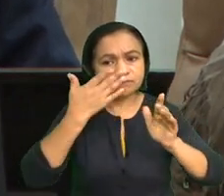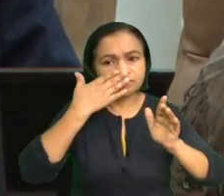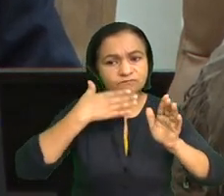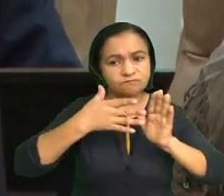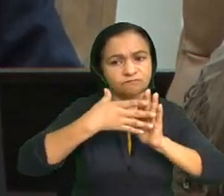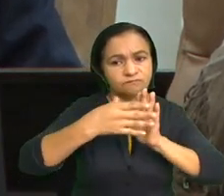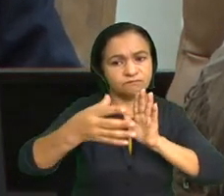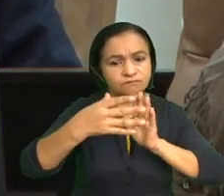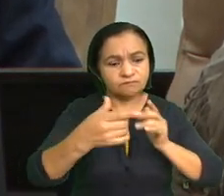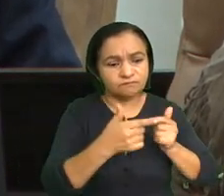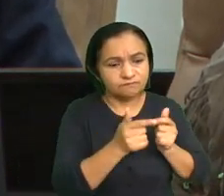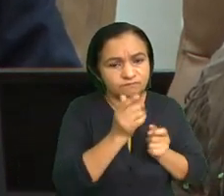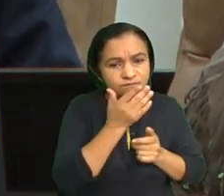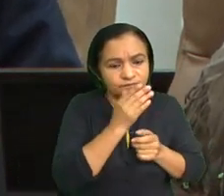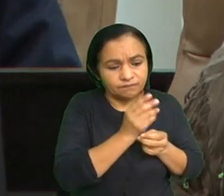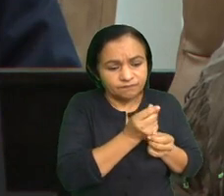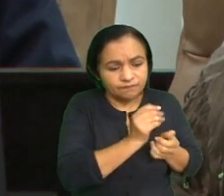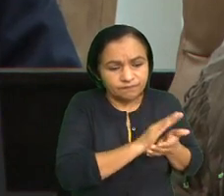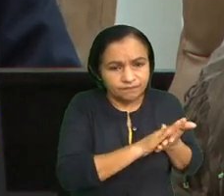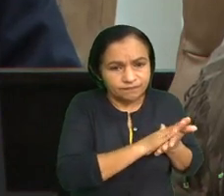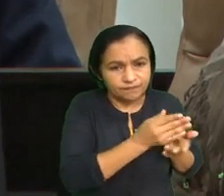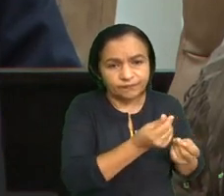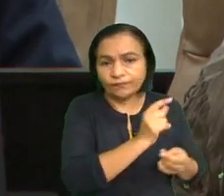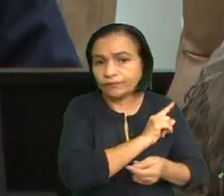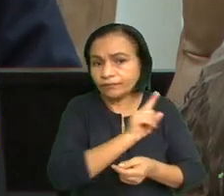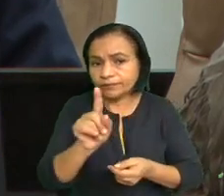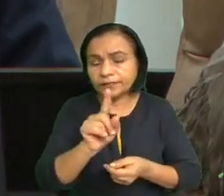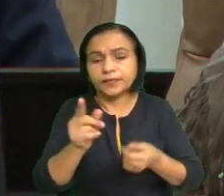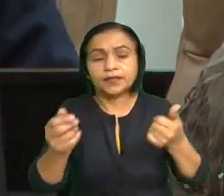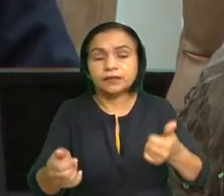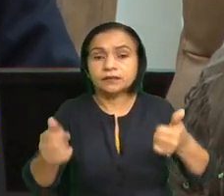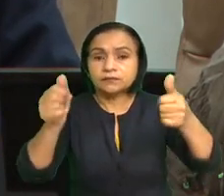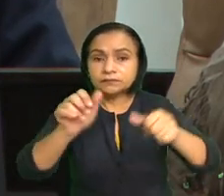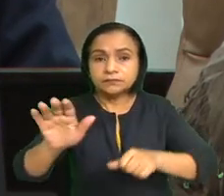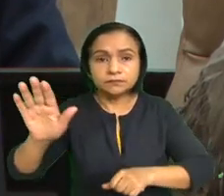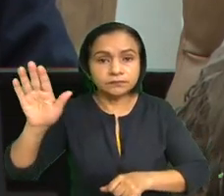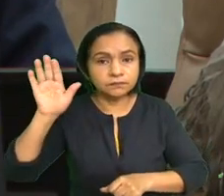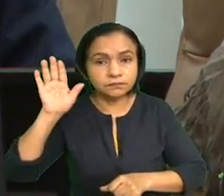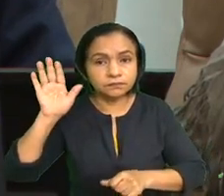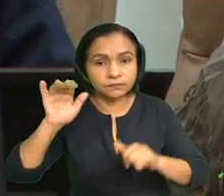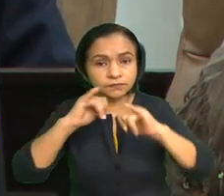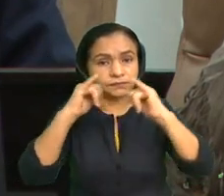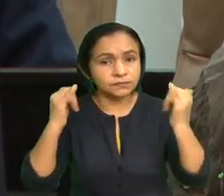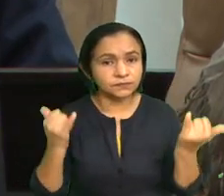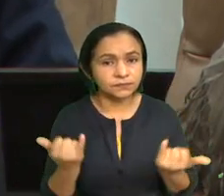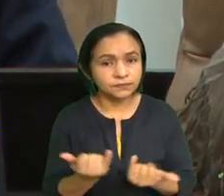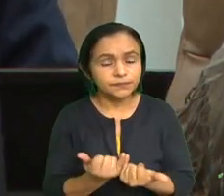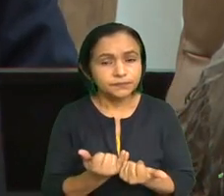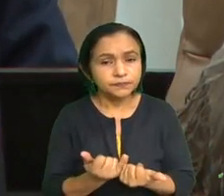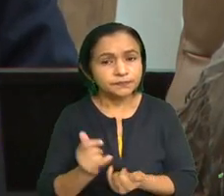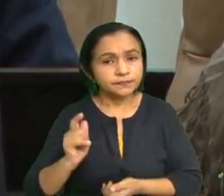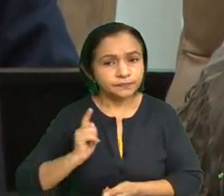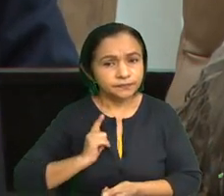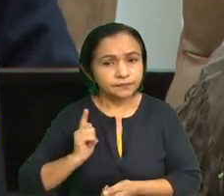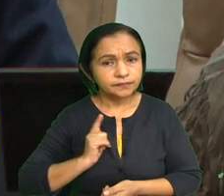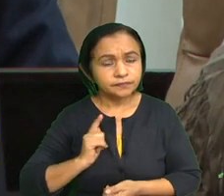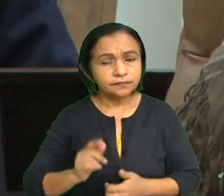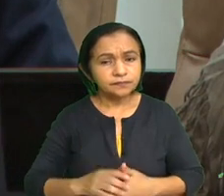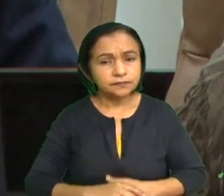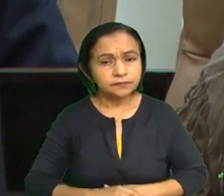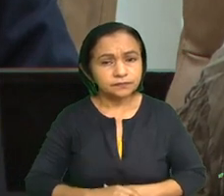crimen organizado y cumplir con los compromisos internacionales adquiridos con